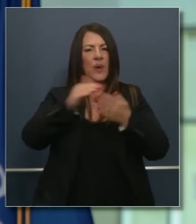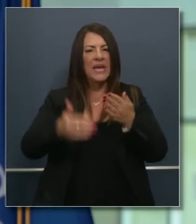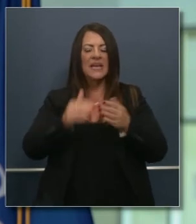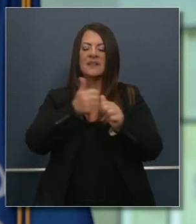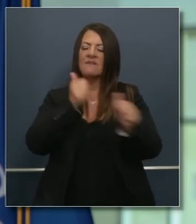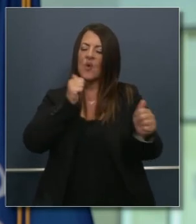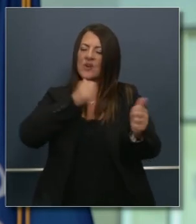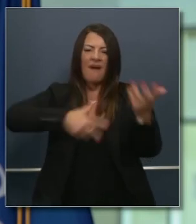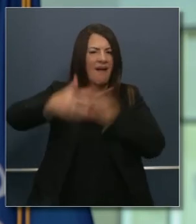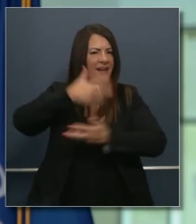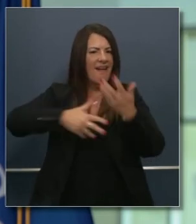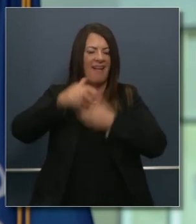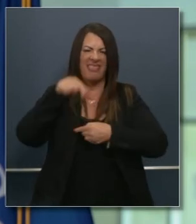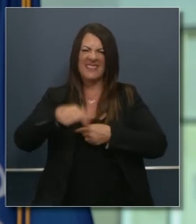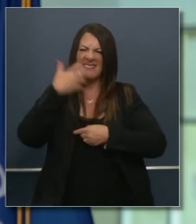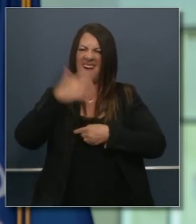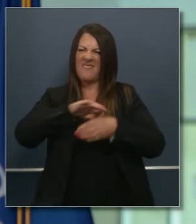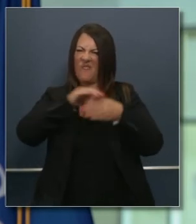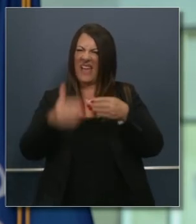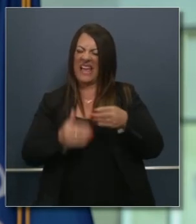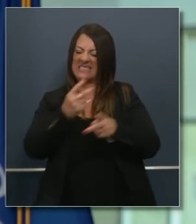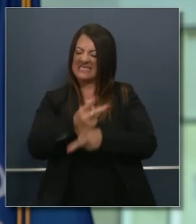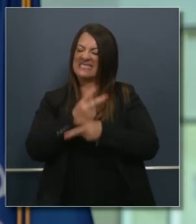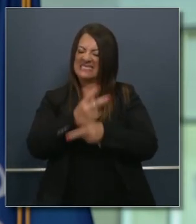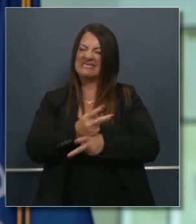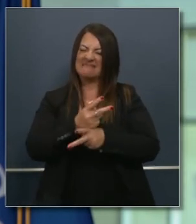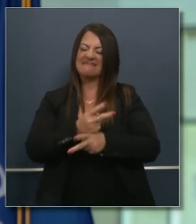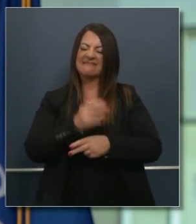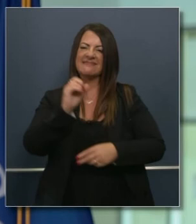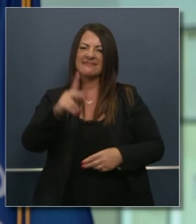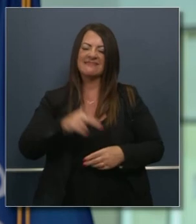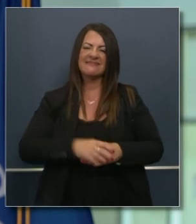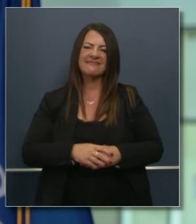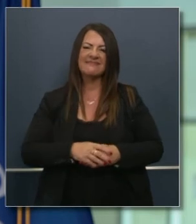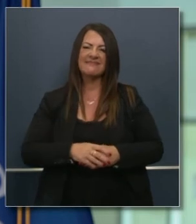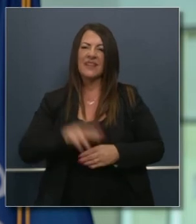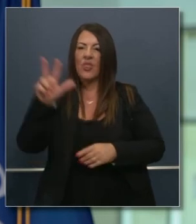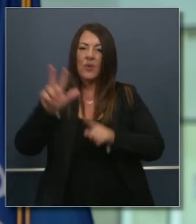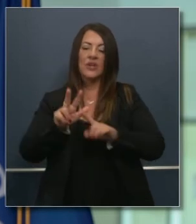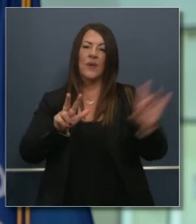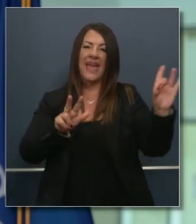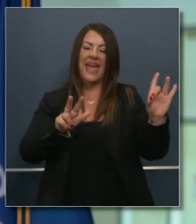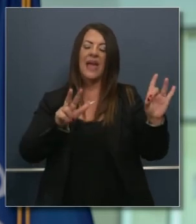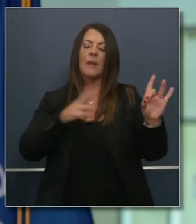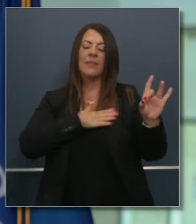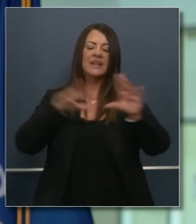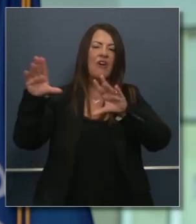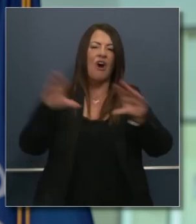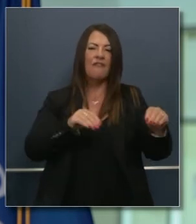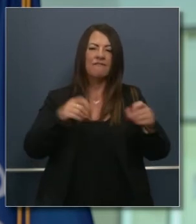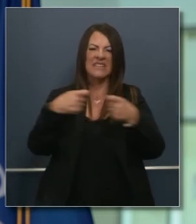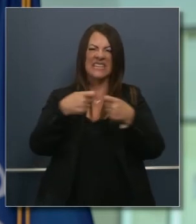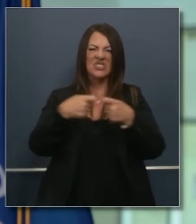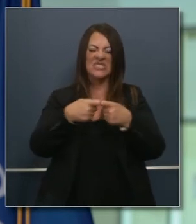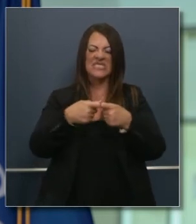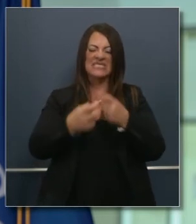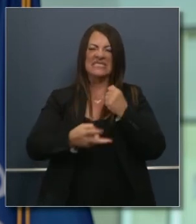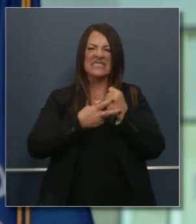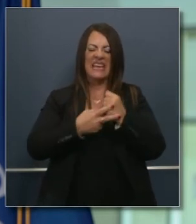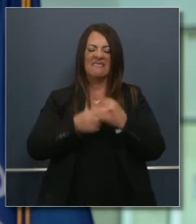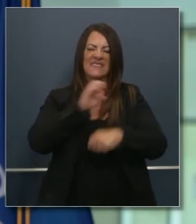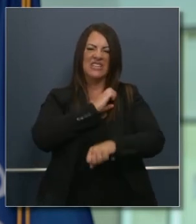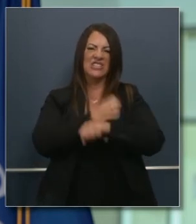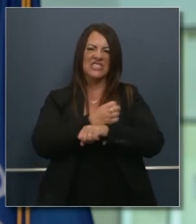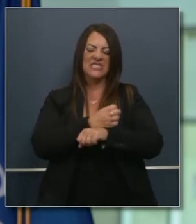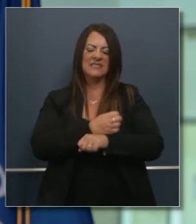manténgase saludable si no se mezcle mucho con otras personas hace mucho calor este fin de semana de modo que entre las 3 y las 8 les agradezco que